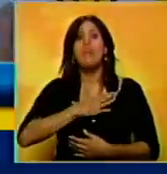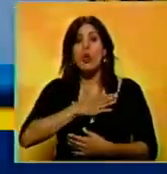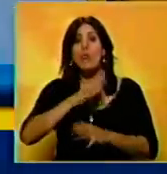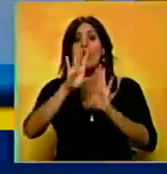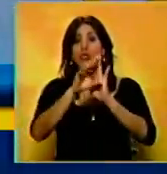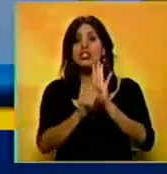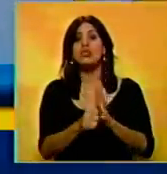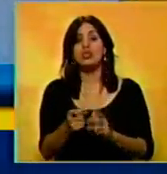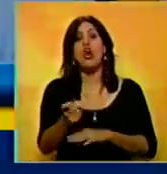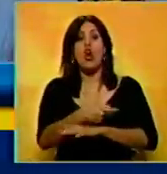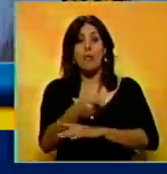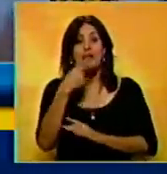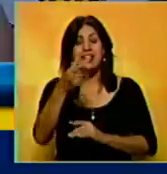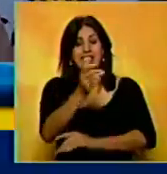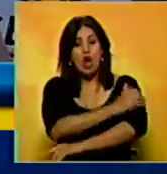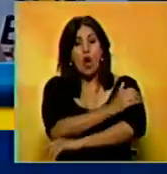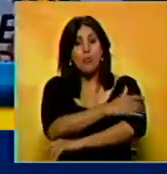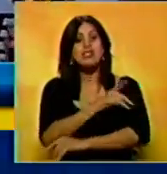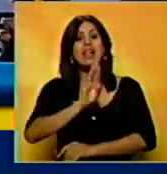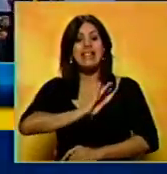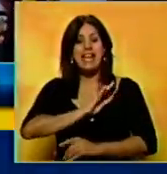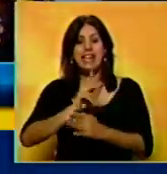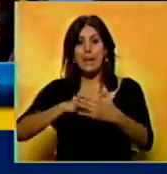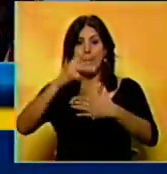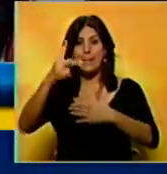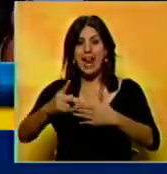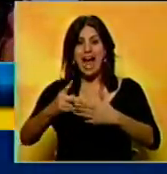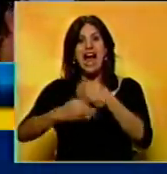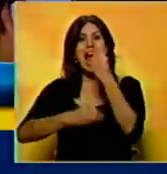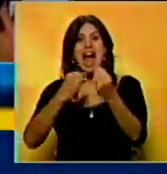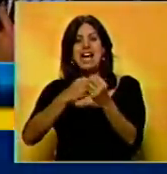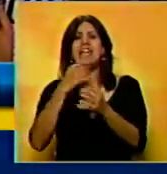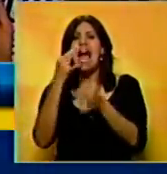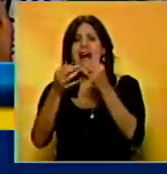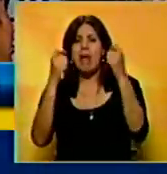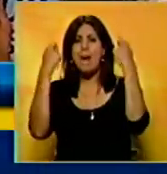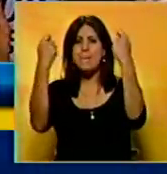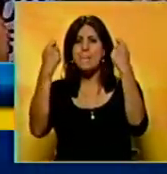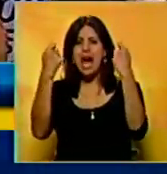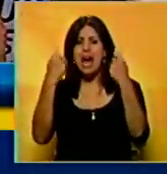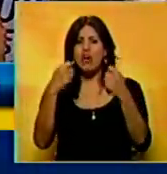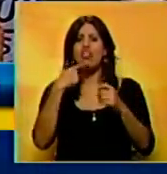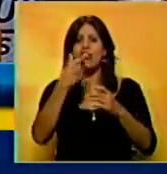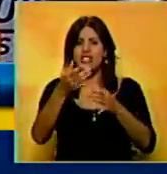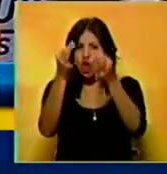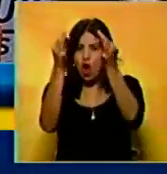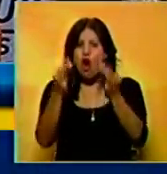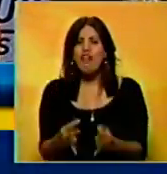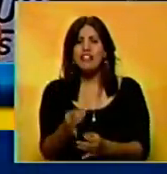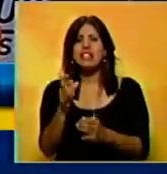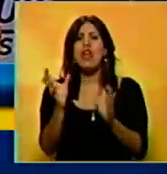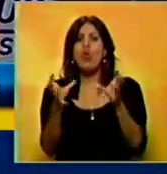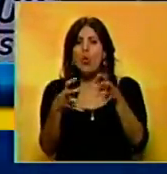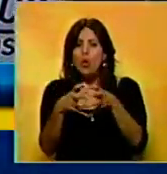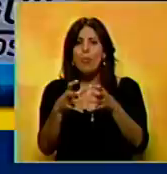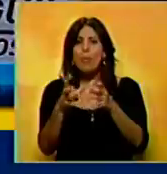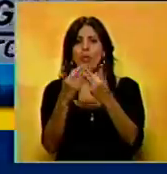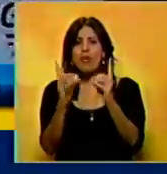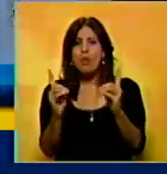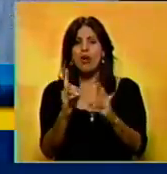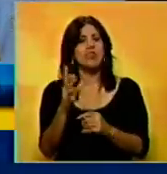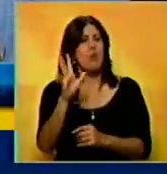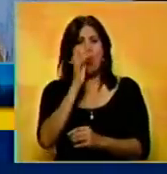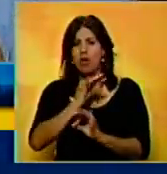constitución. Ahora, el gobierno dice que la oposición tiene un plan conspirativo, incluso hablan de paro. ¿Cuál es la oposición oficial de los partidos democráticos?